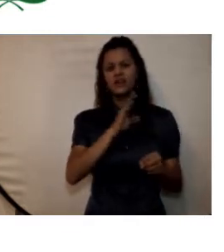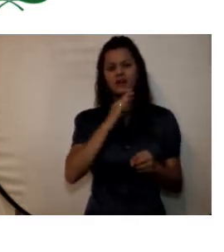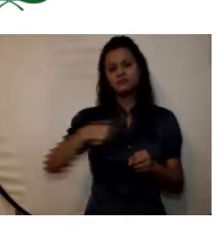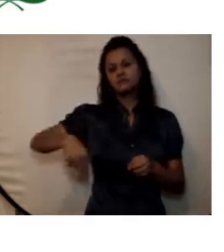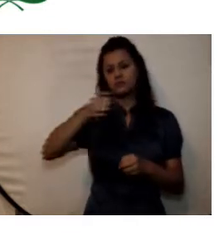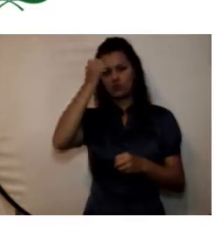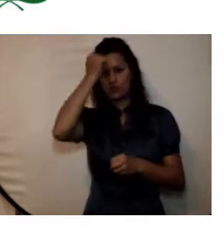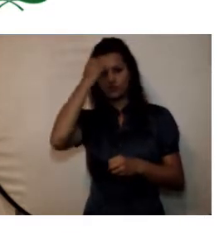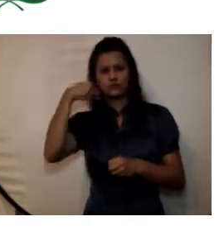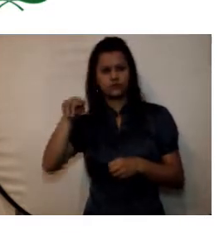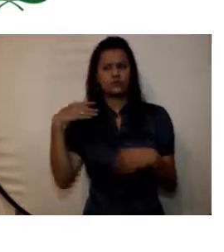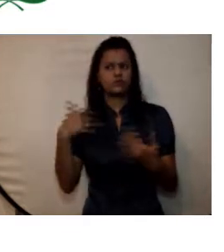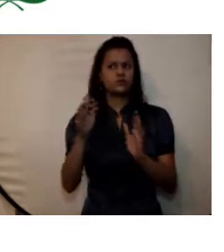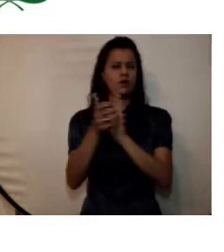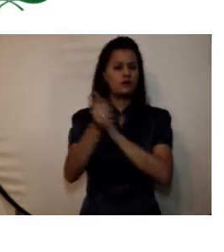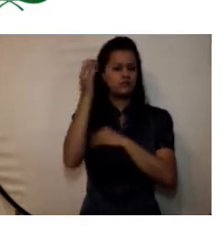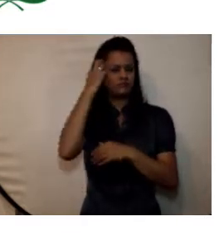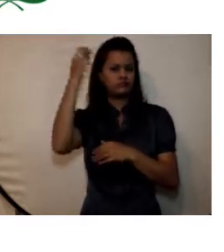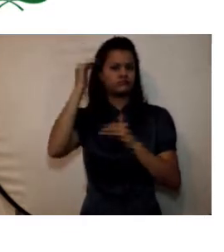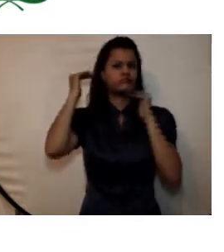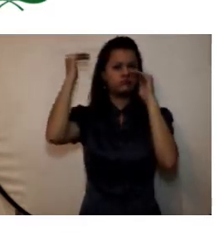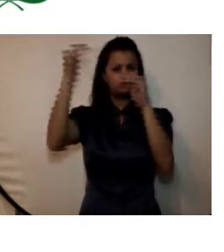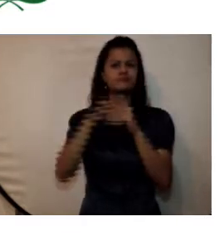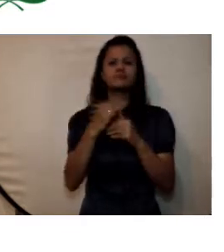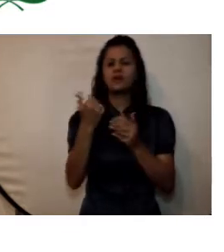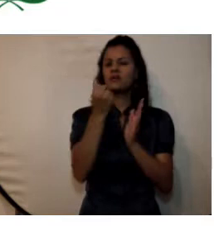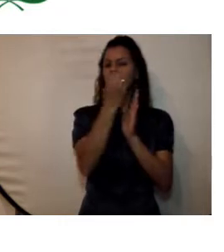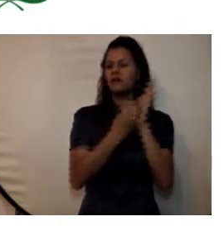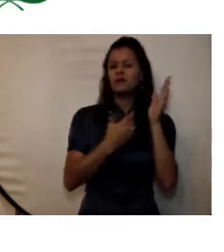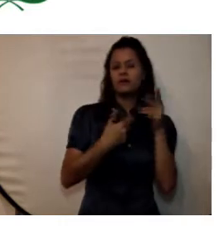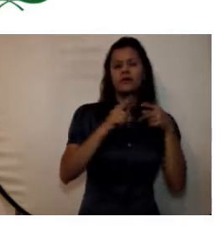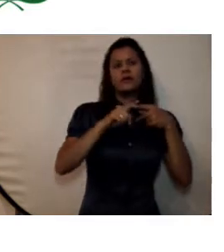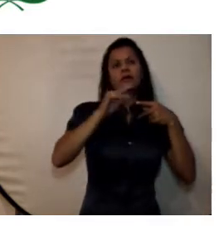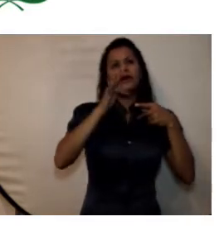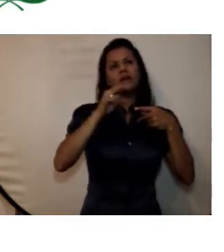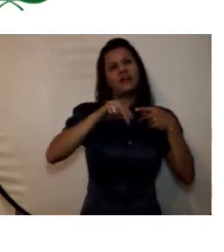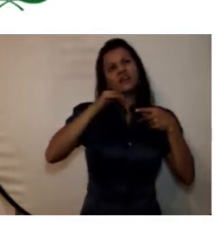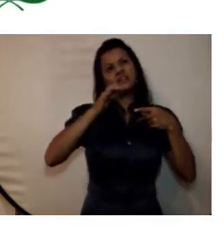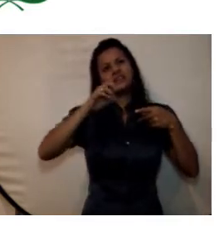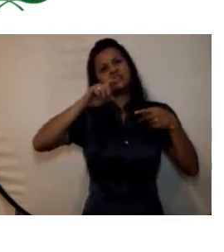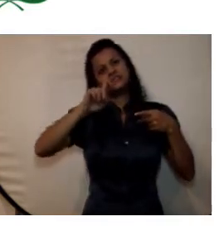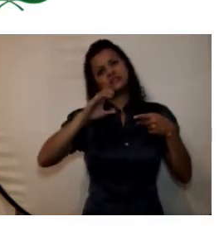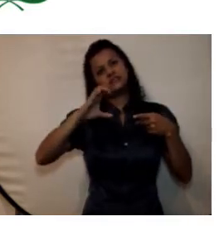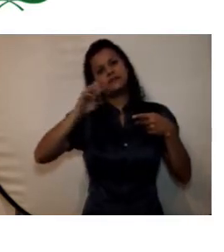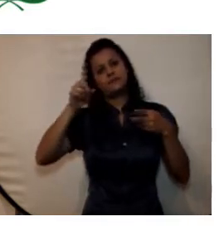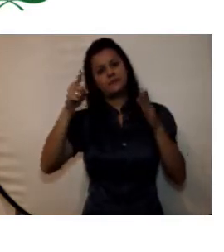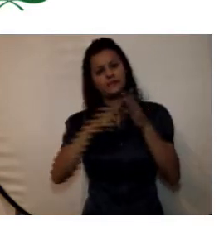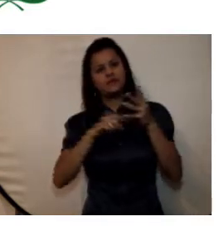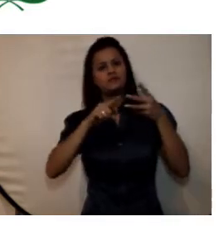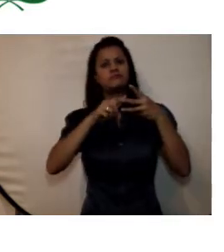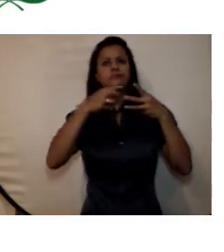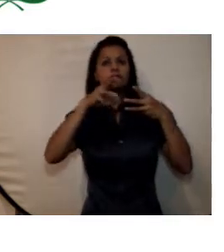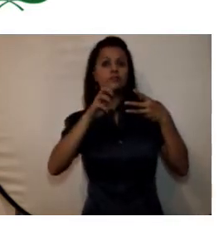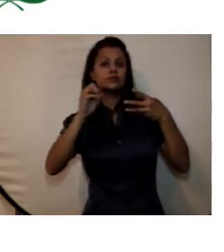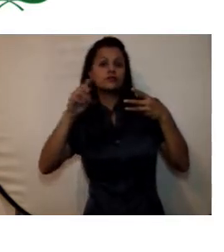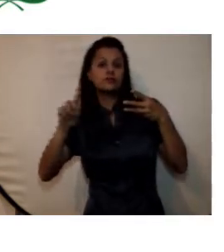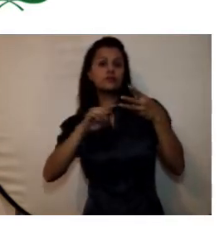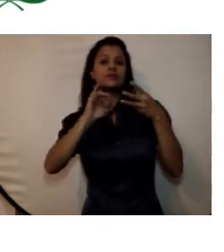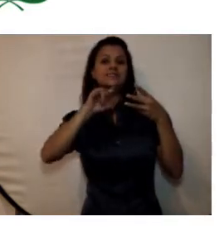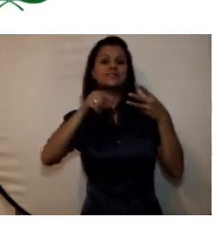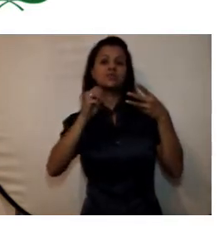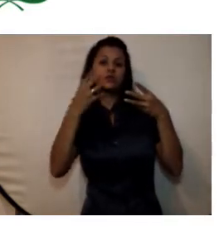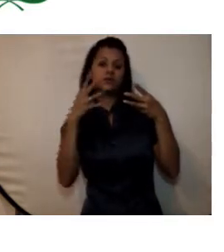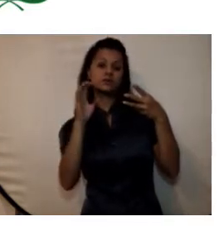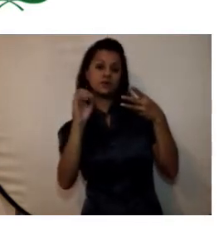la NTC ISO 9001 la NTC GP1000 la 1801 la ISO 1401 y nuestro